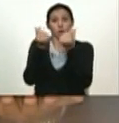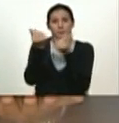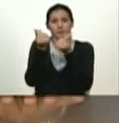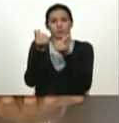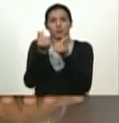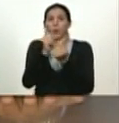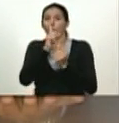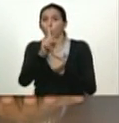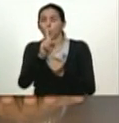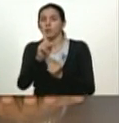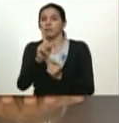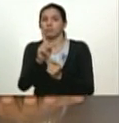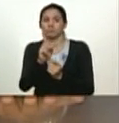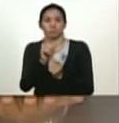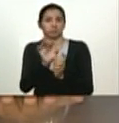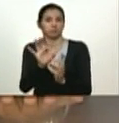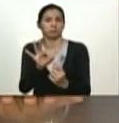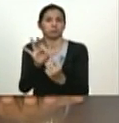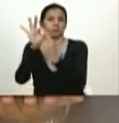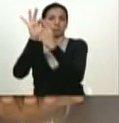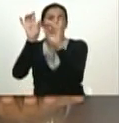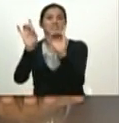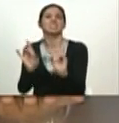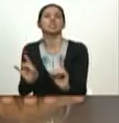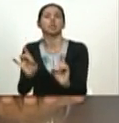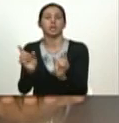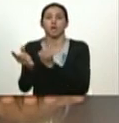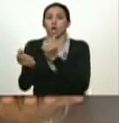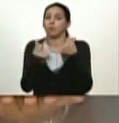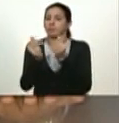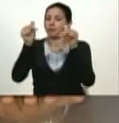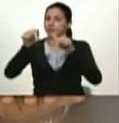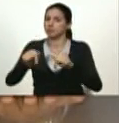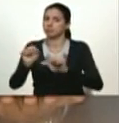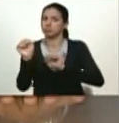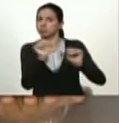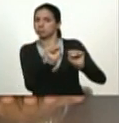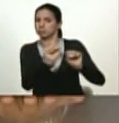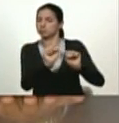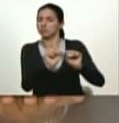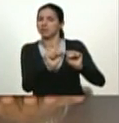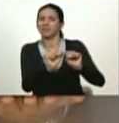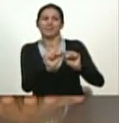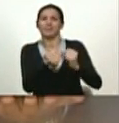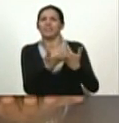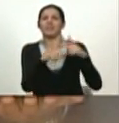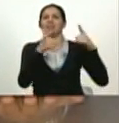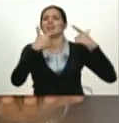económica antineoliberal. Primero fue antineoliberal